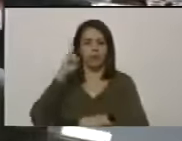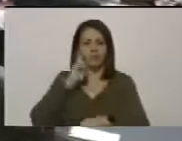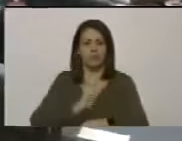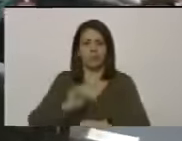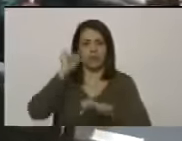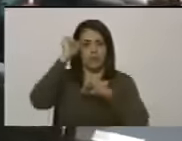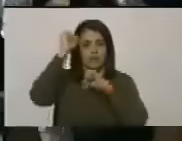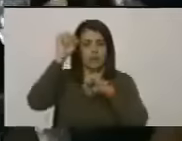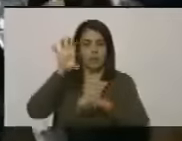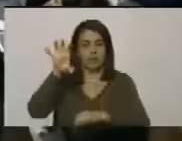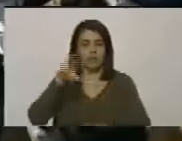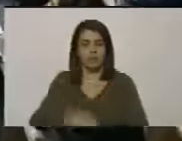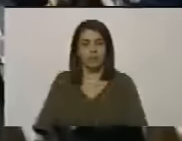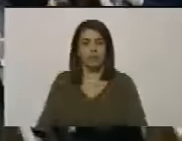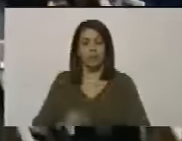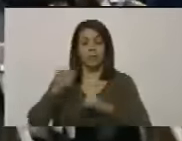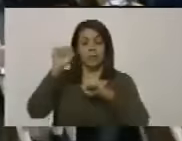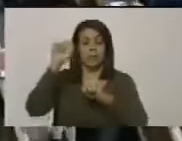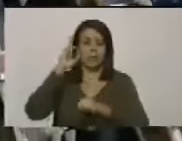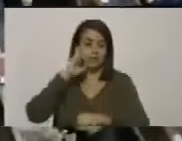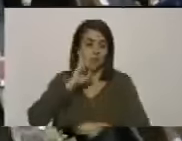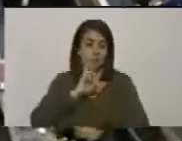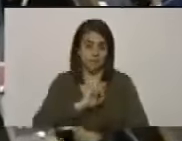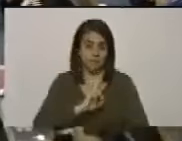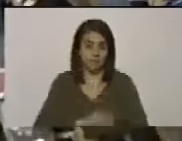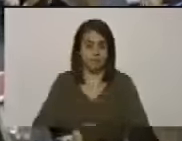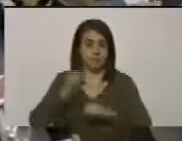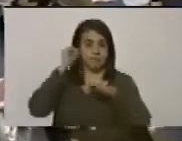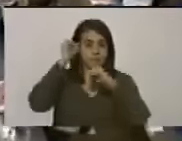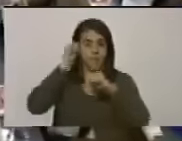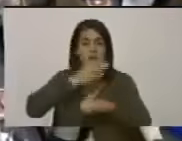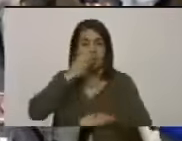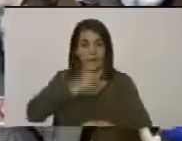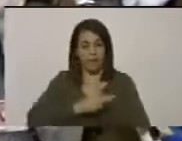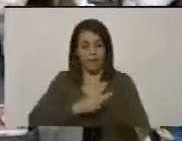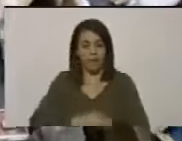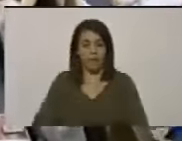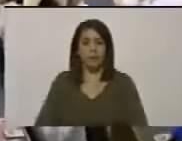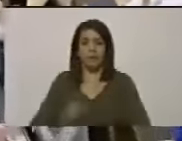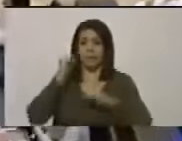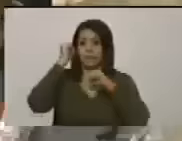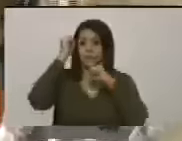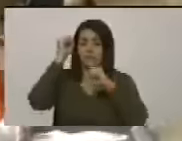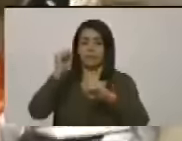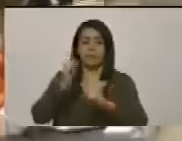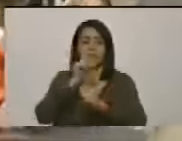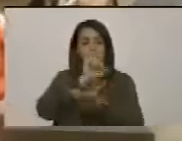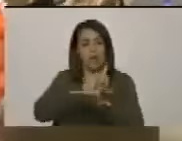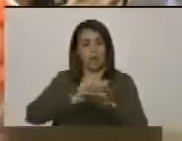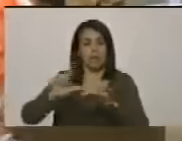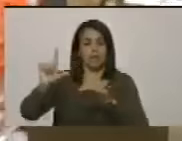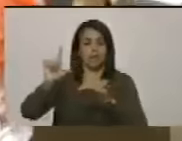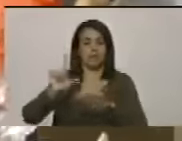patria que viva Bolívar que viva la verdad y que viva la lealtad